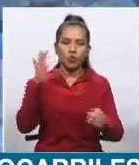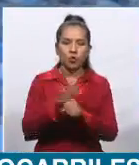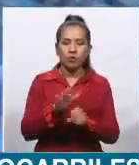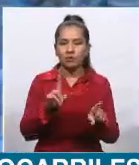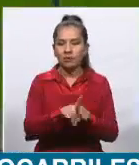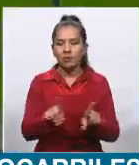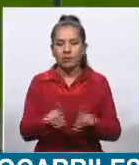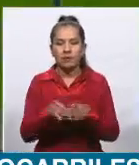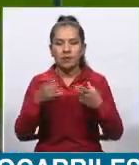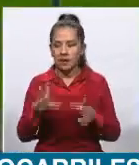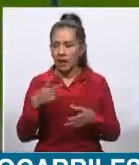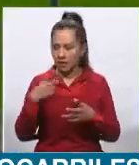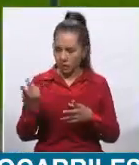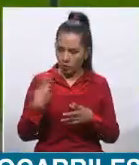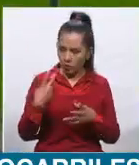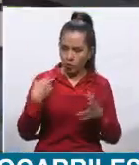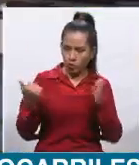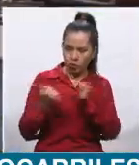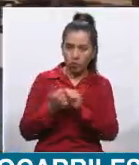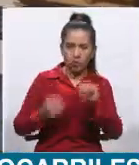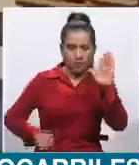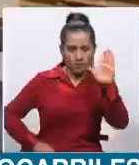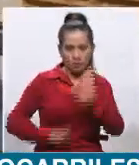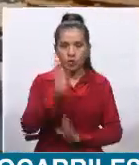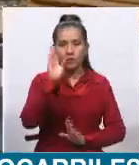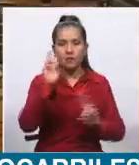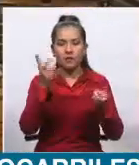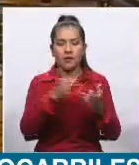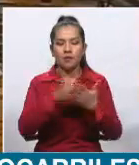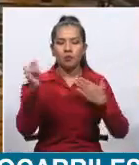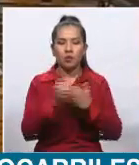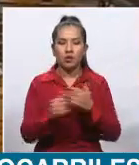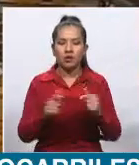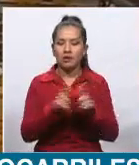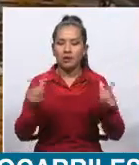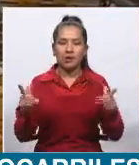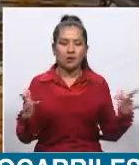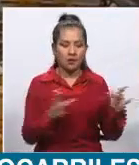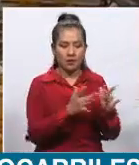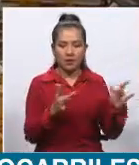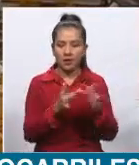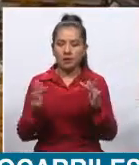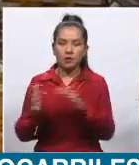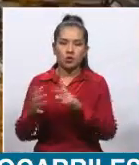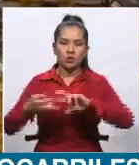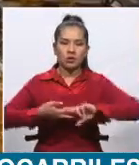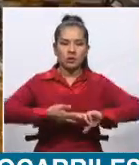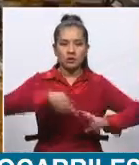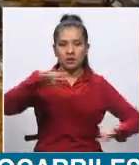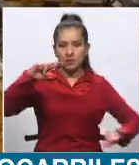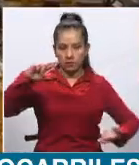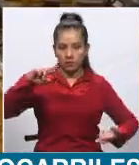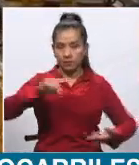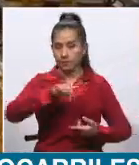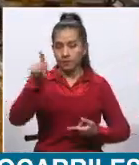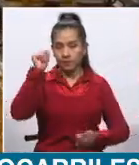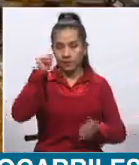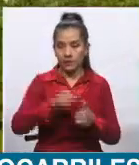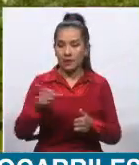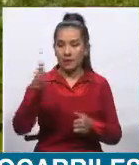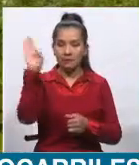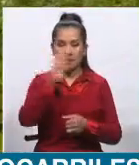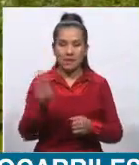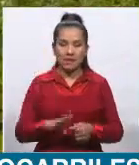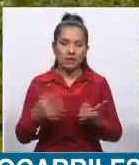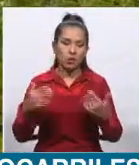potenciar este megaproyecto de integración regional. Hay que recordar que Brasil es uno